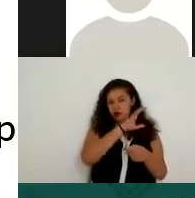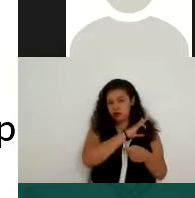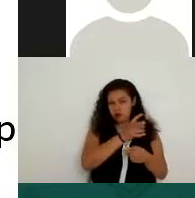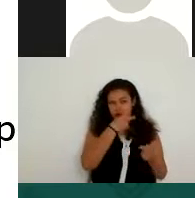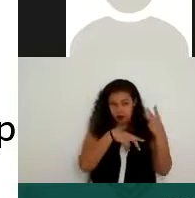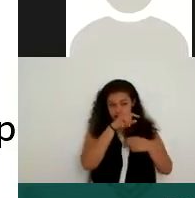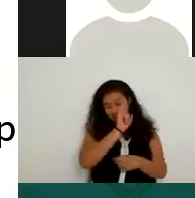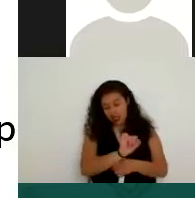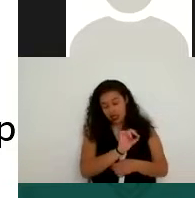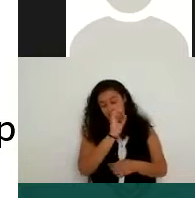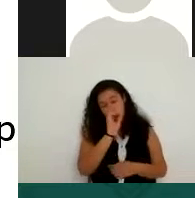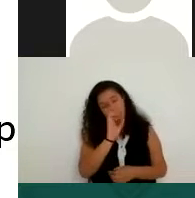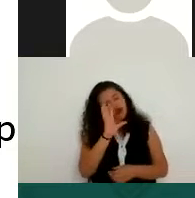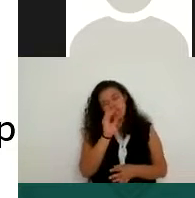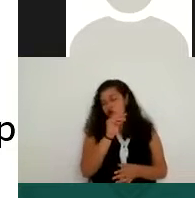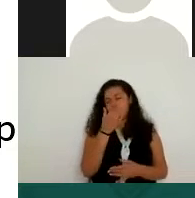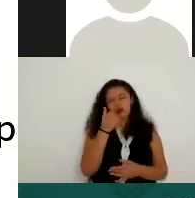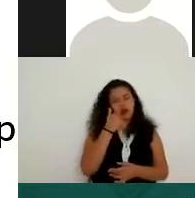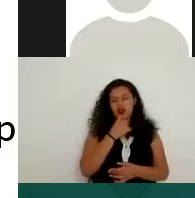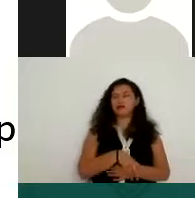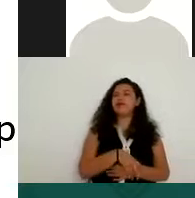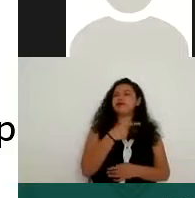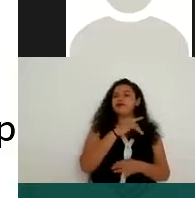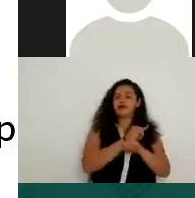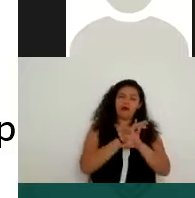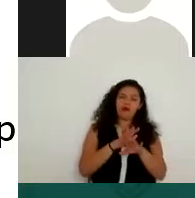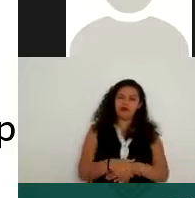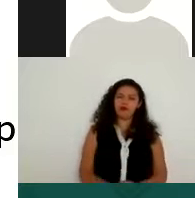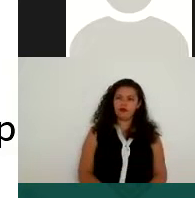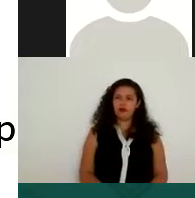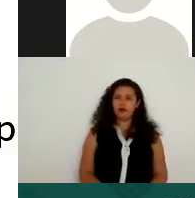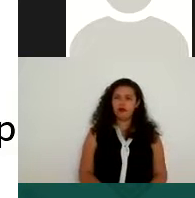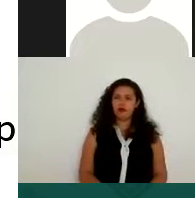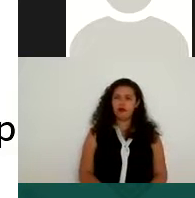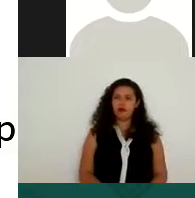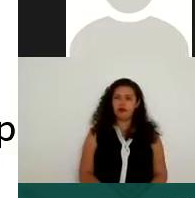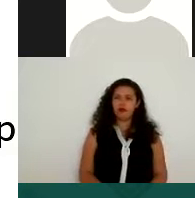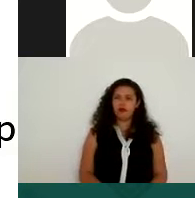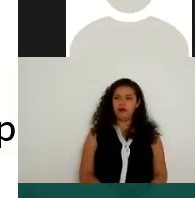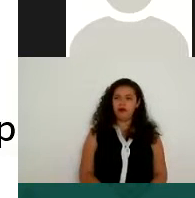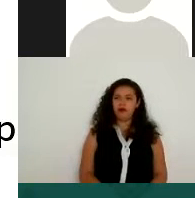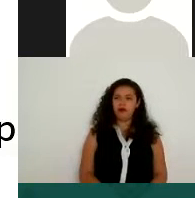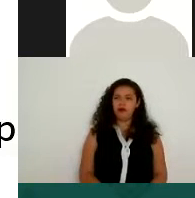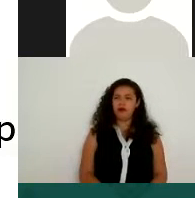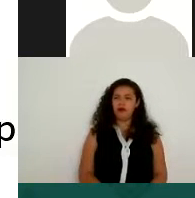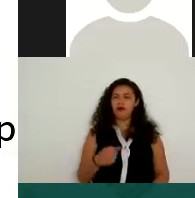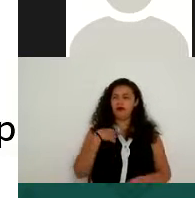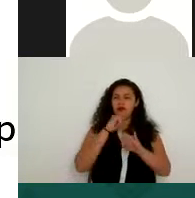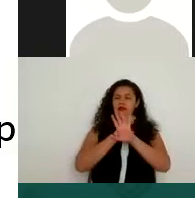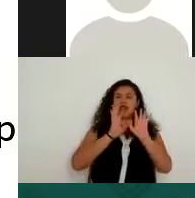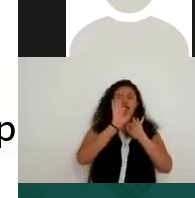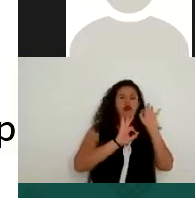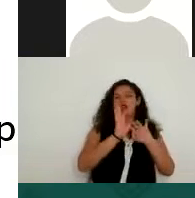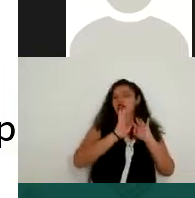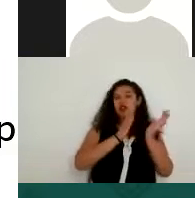ejemplo, con esa información. Yo ya tengo el acceso a esa información, ya le estoy dando tratamiento. Entonces, en estos casos, más adelante ya